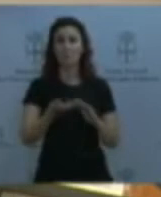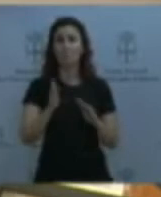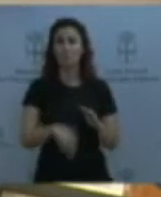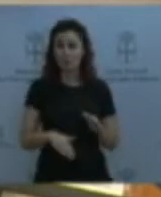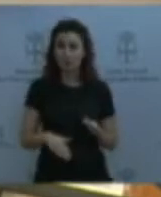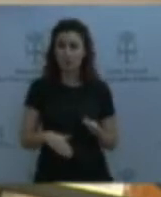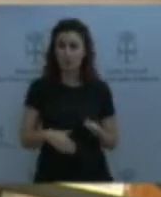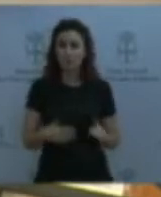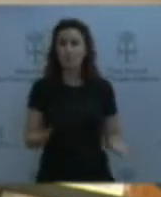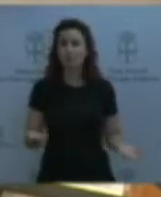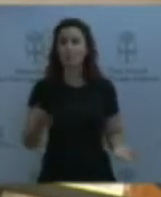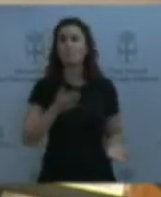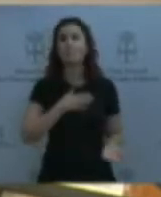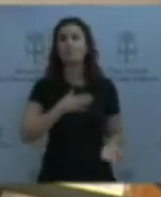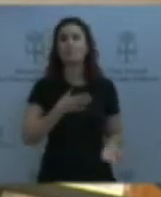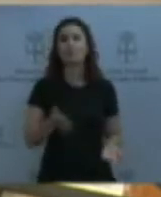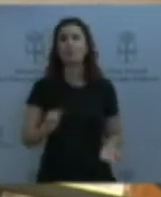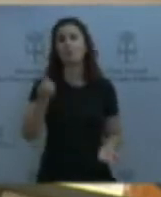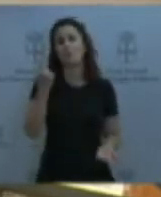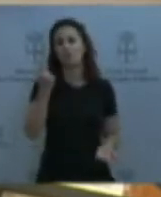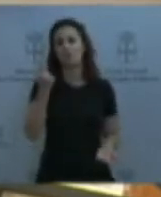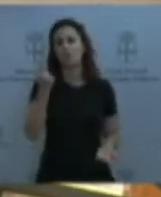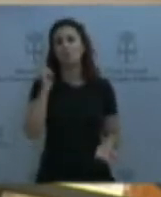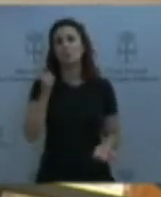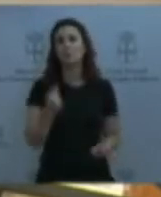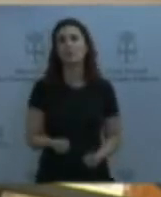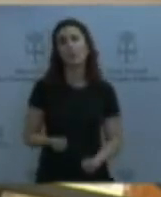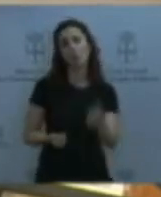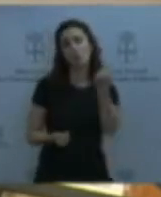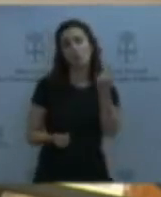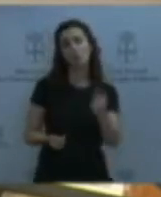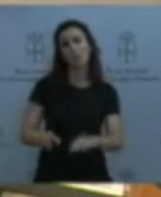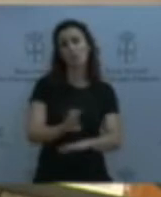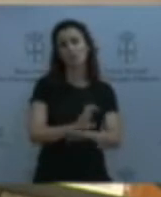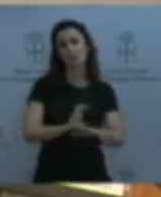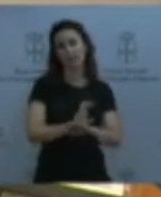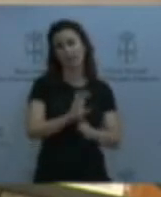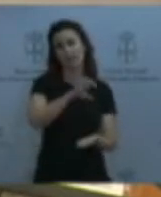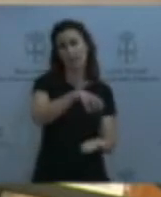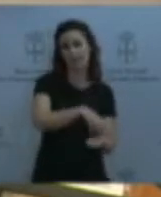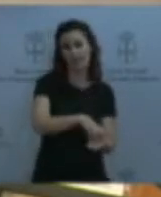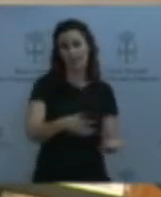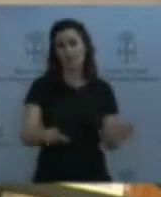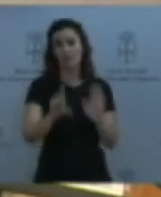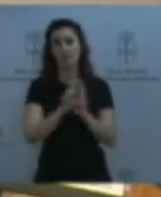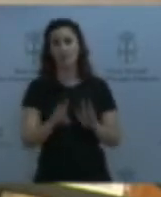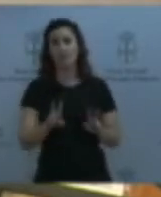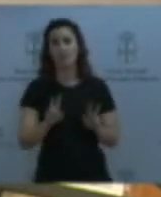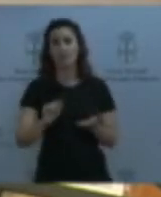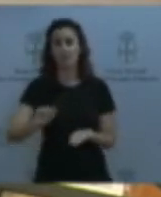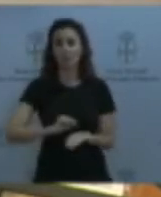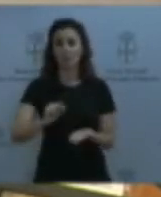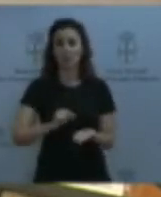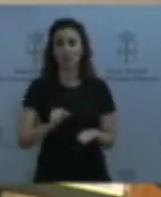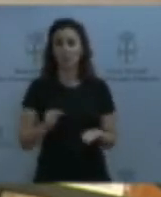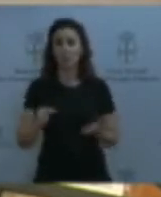un CID, el de la consejería. Entonces, con la nueva ley de contratos, todos se acumulan en un único pagador.